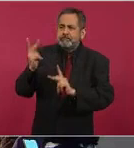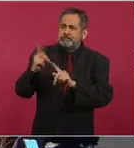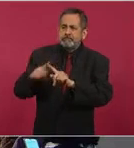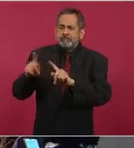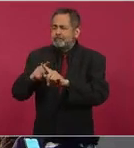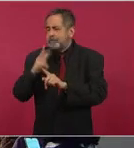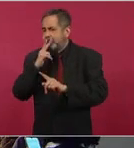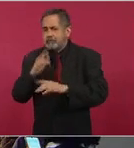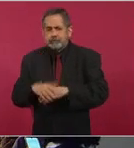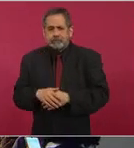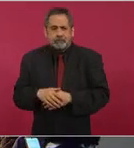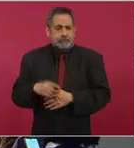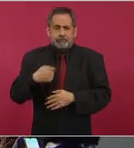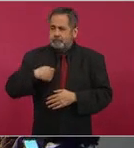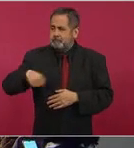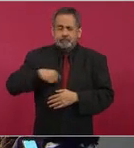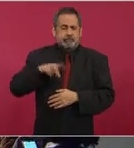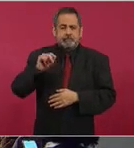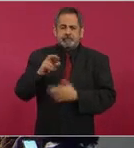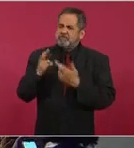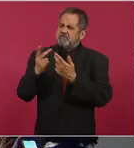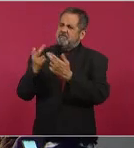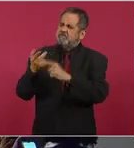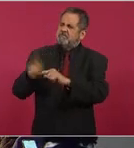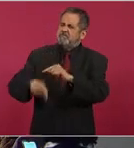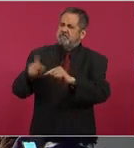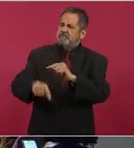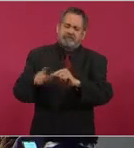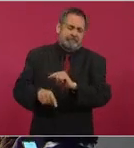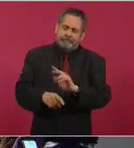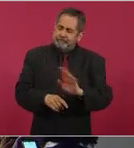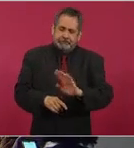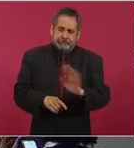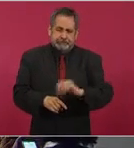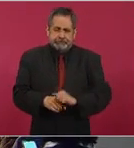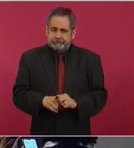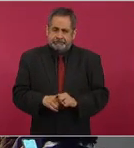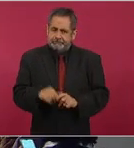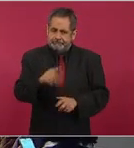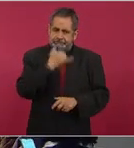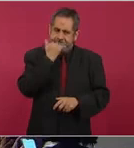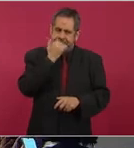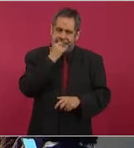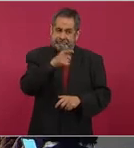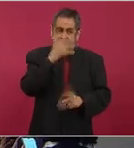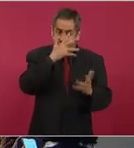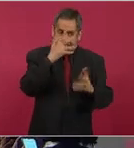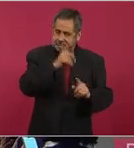No somos destructores, o que no nos confundan.